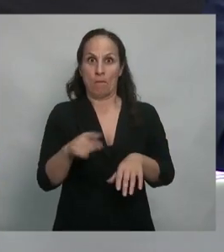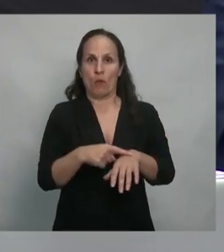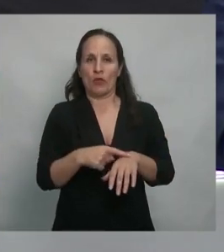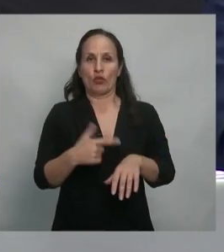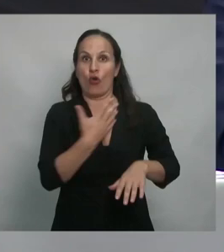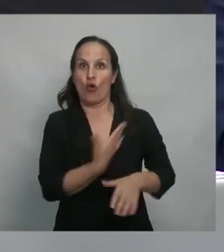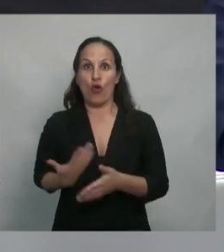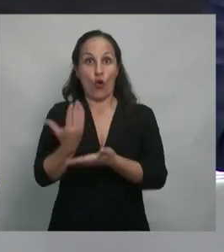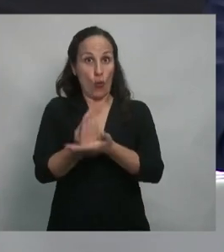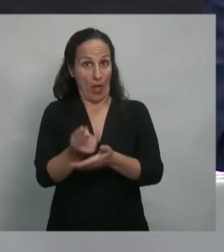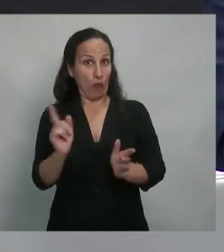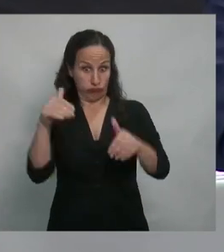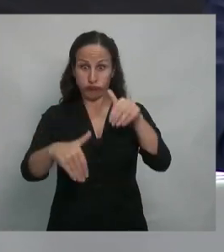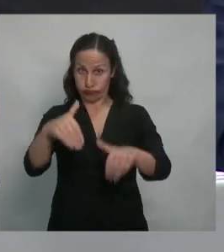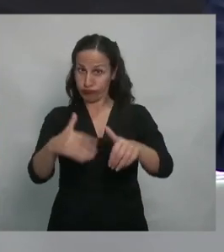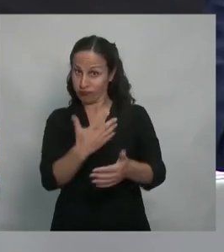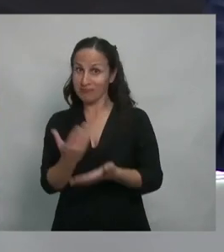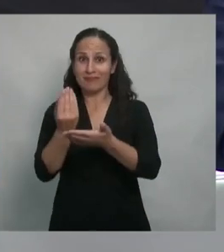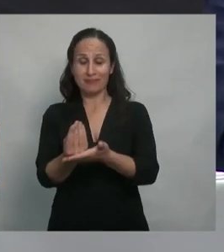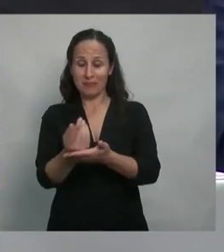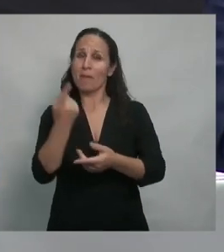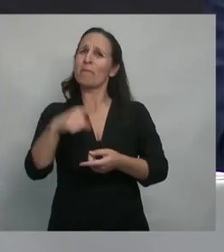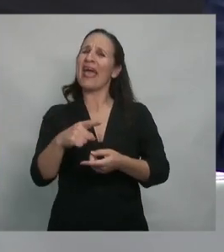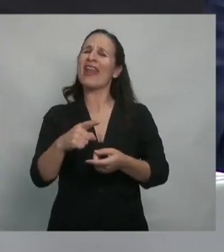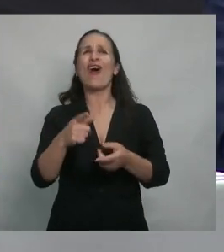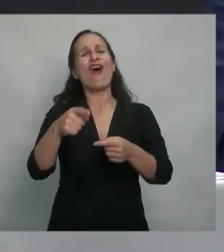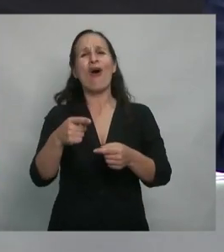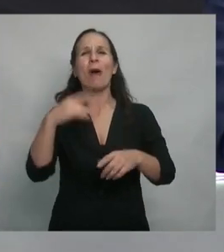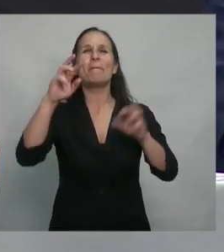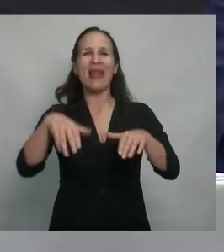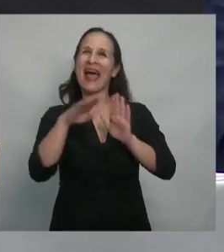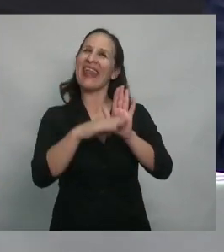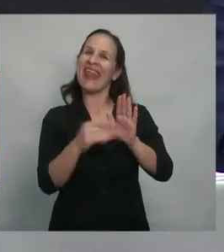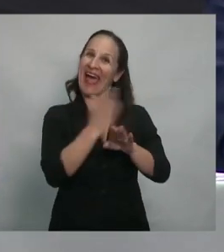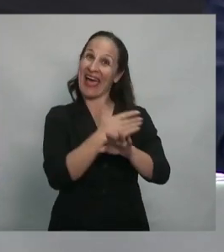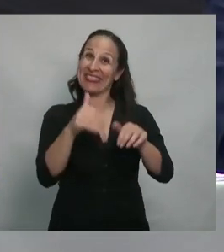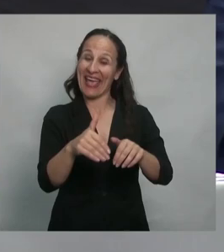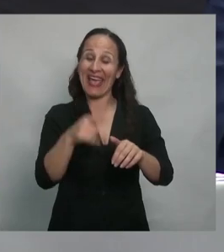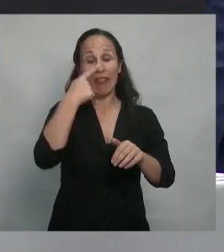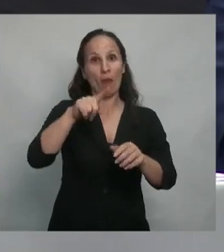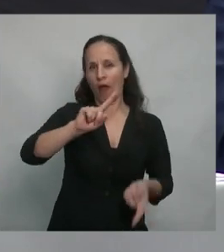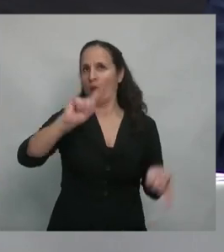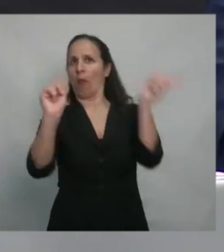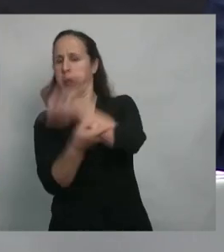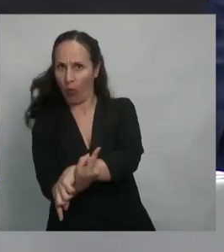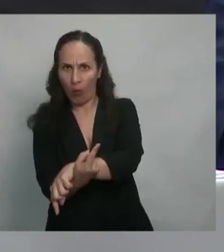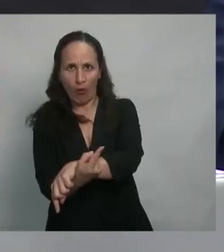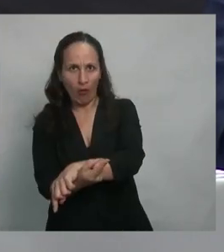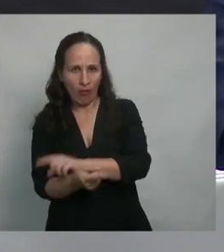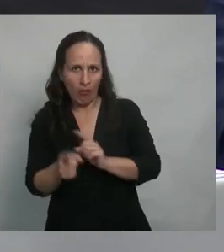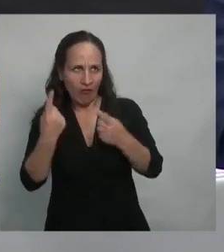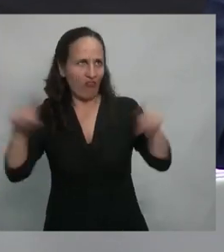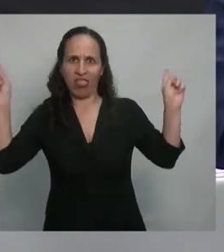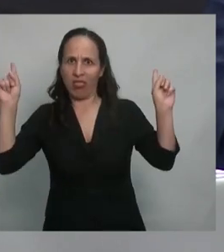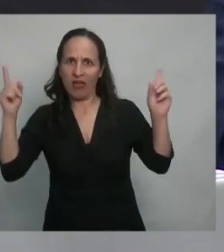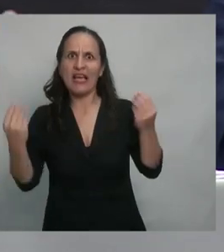votado, pero que hace exactamente lo contrario a lo que dijo que iba a hacer en